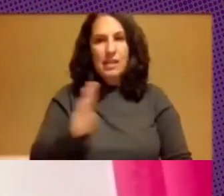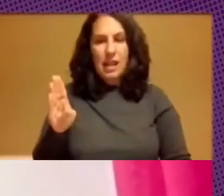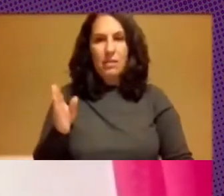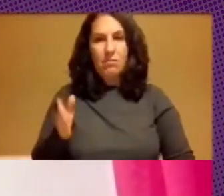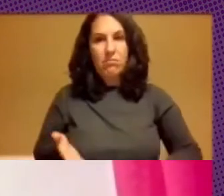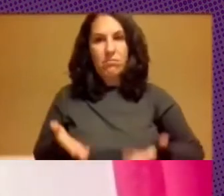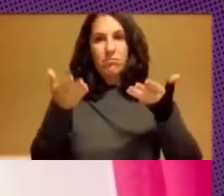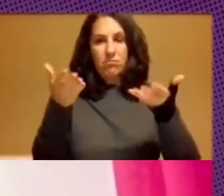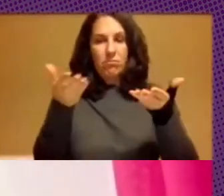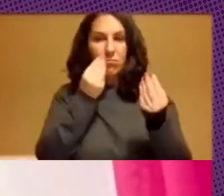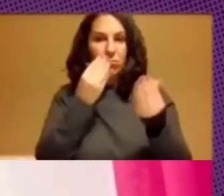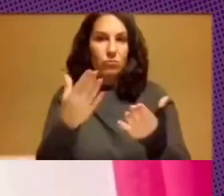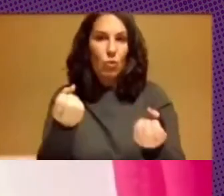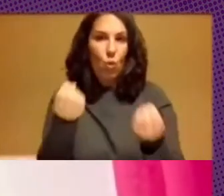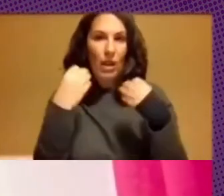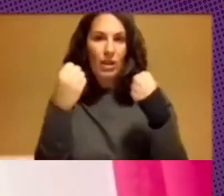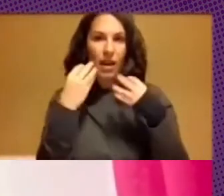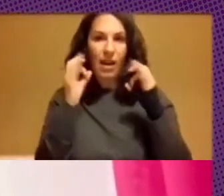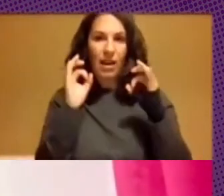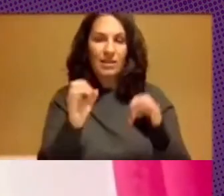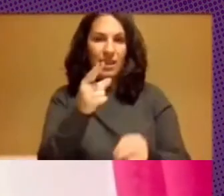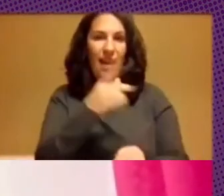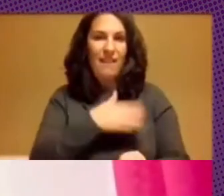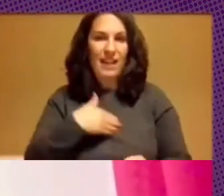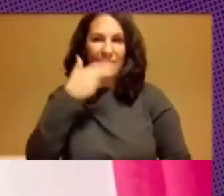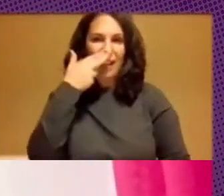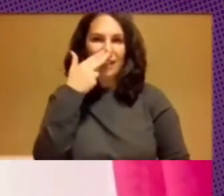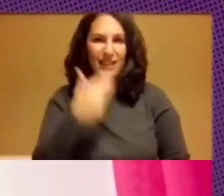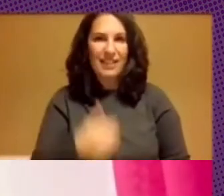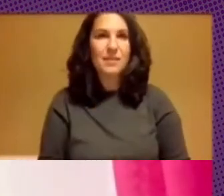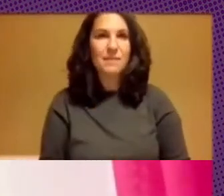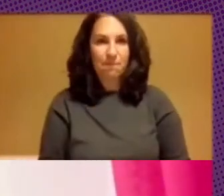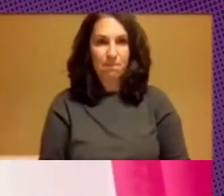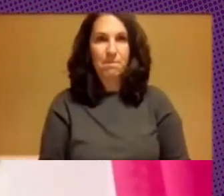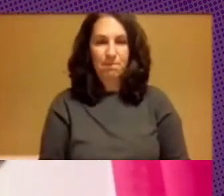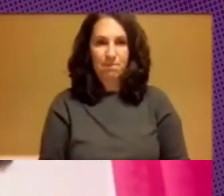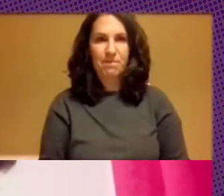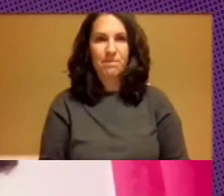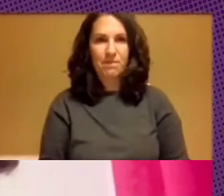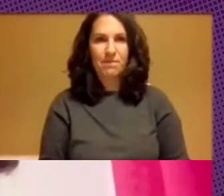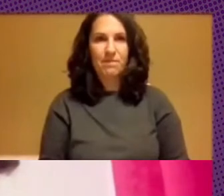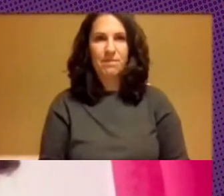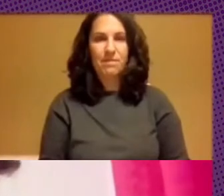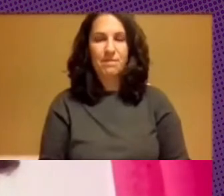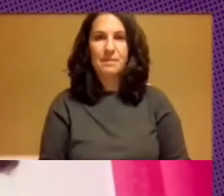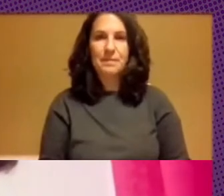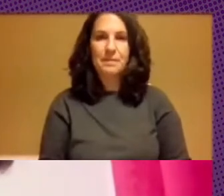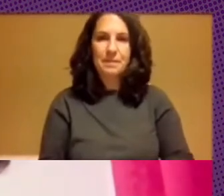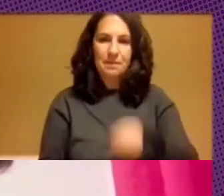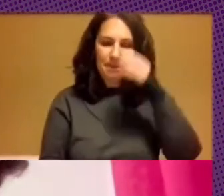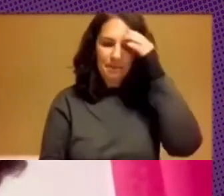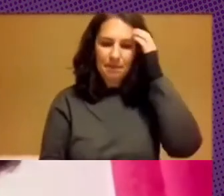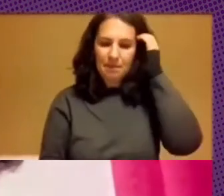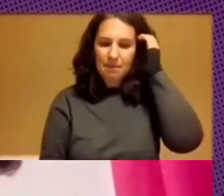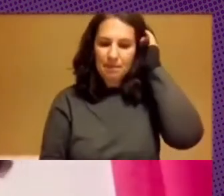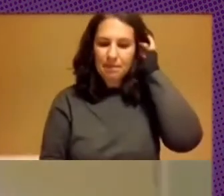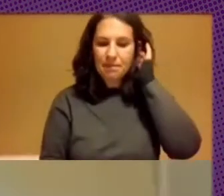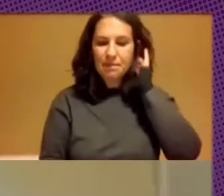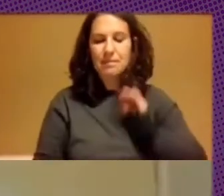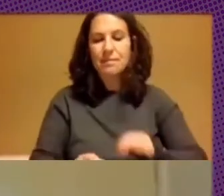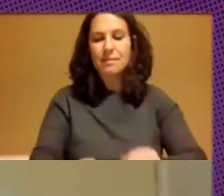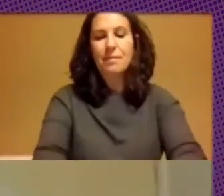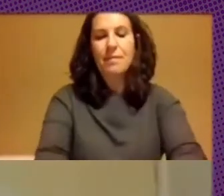si no puedes contar los casos que veas interesantes muchas gracias gracias por la invitación